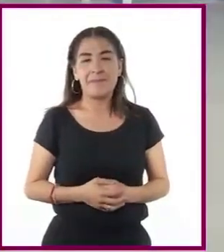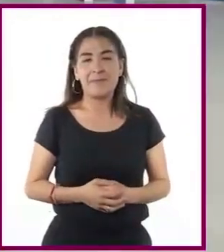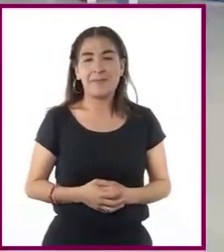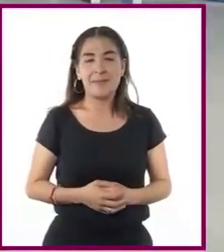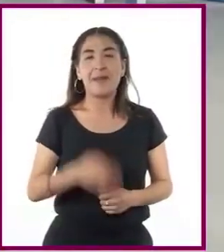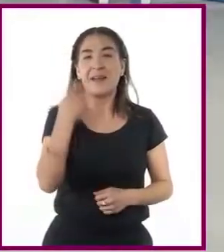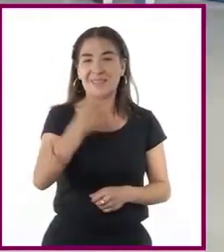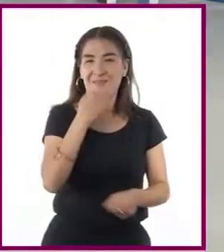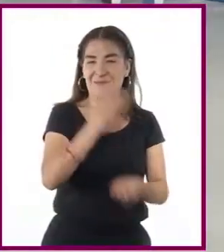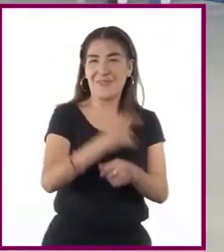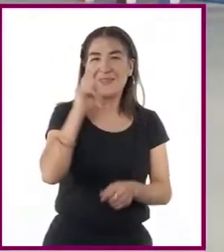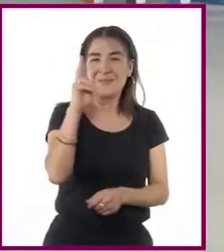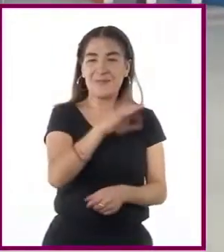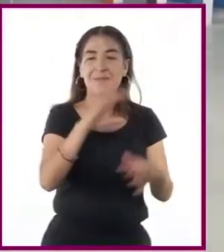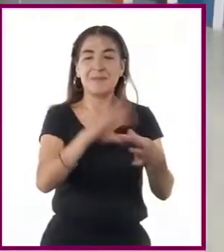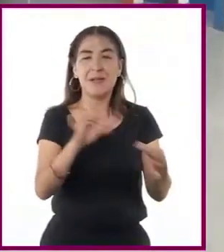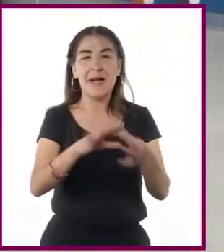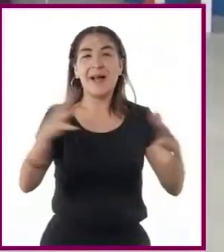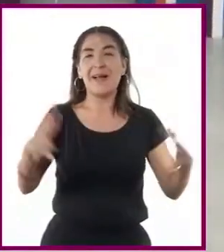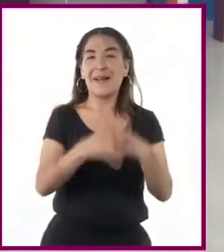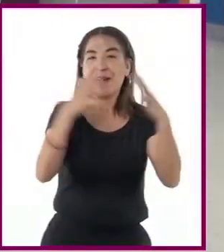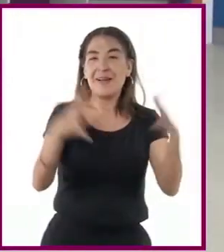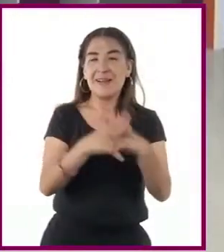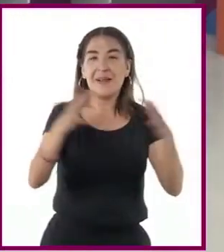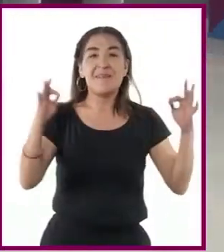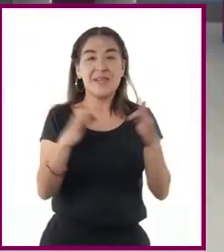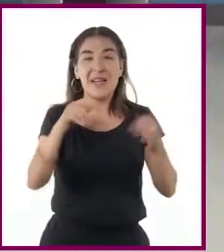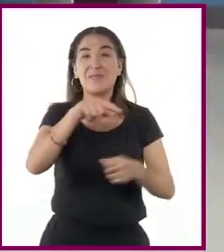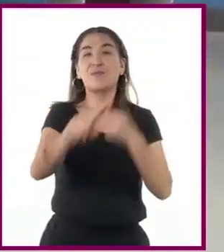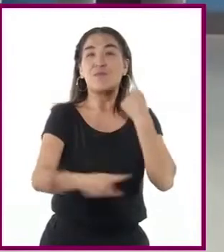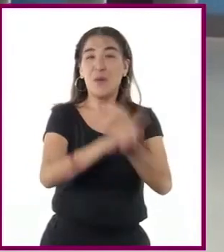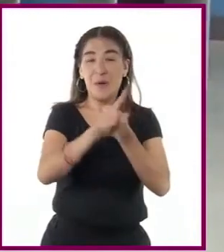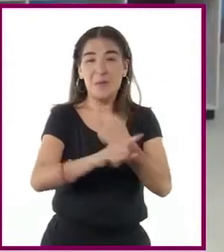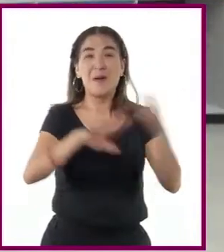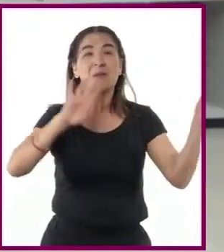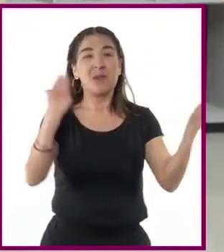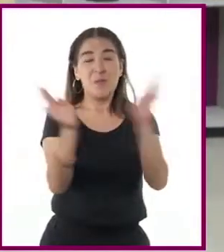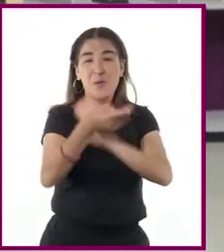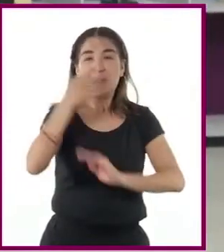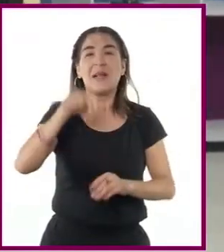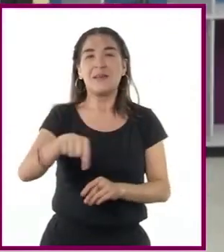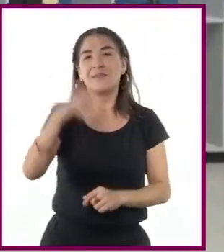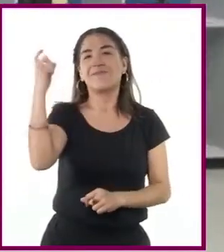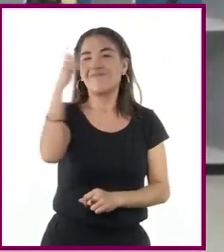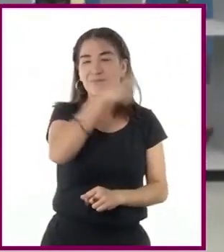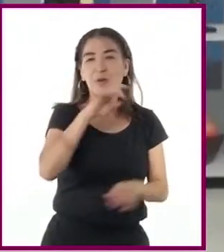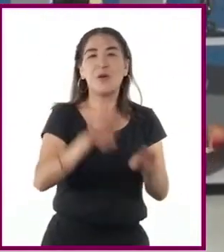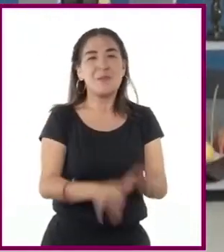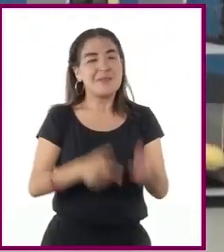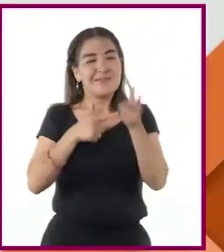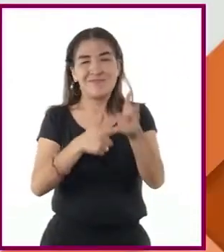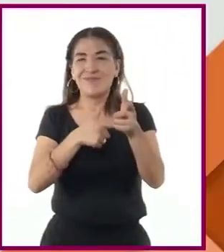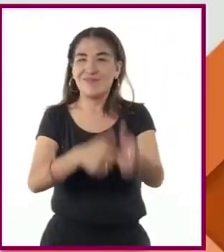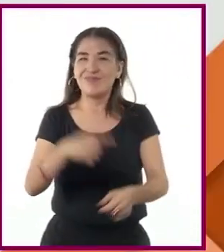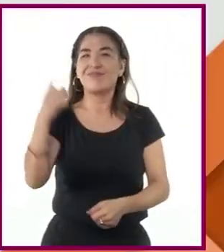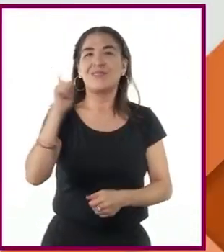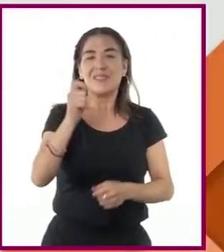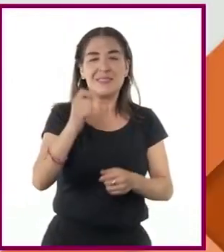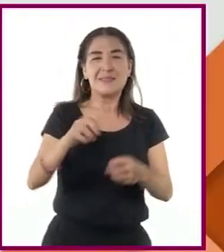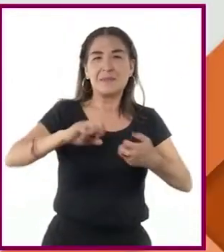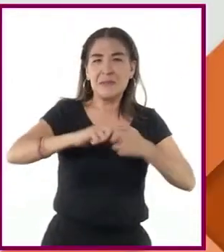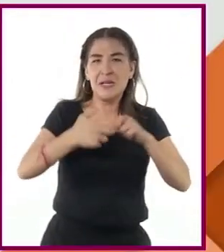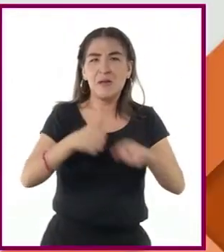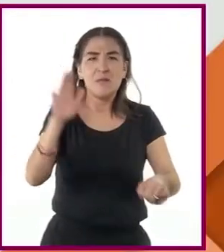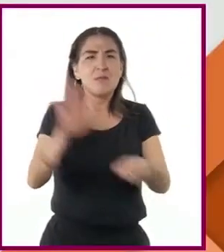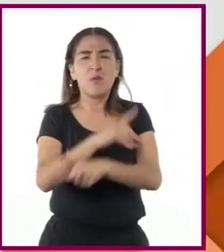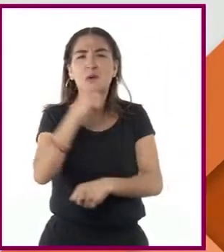Como notaron, a pesar de que la Guerra Fría se dio a escala global, en el continente europeo existía una constante tensión. ¿Por qué no estalló